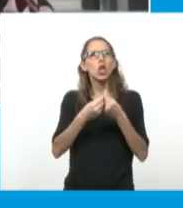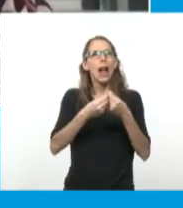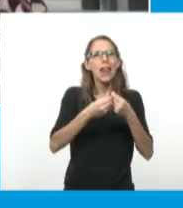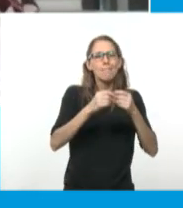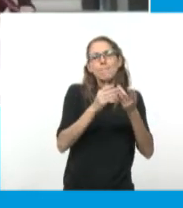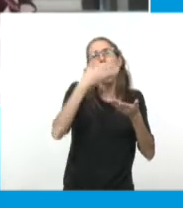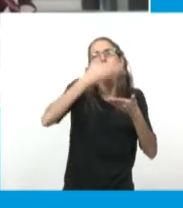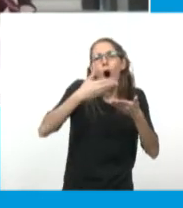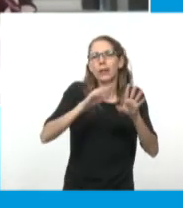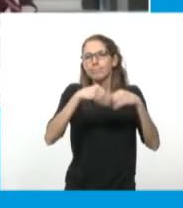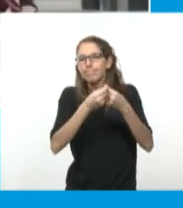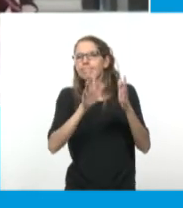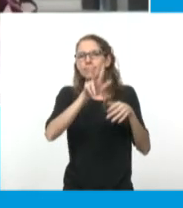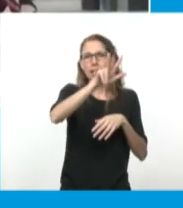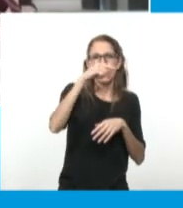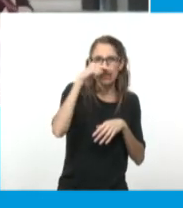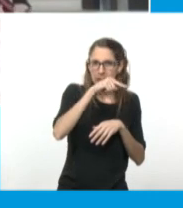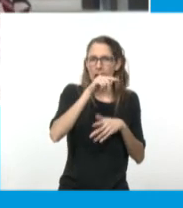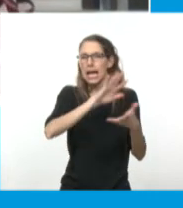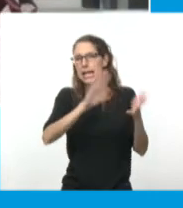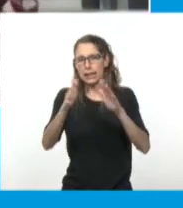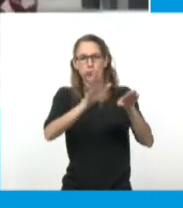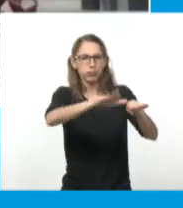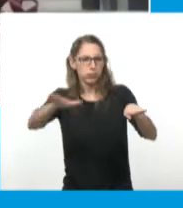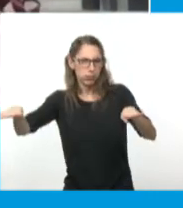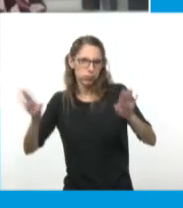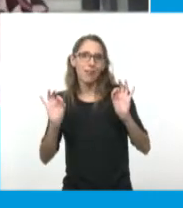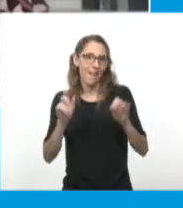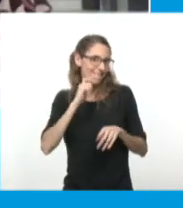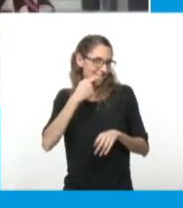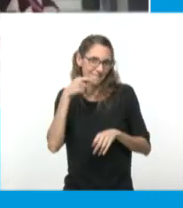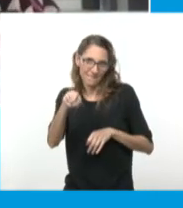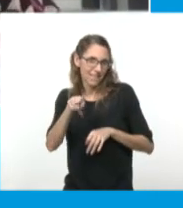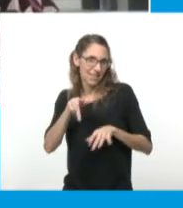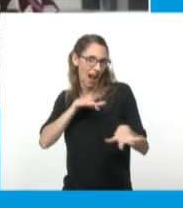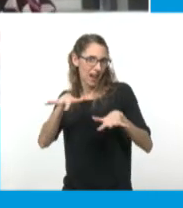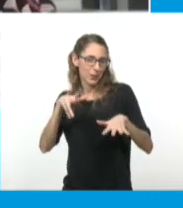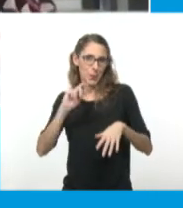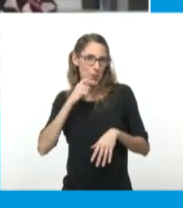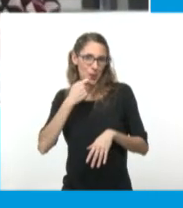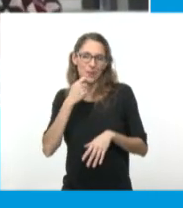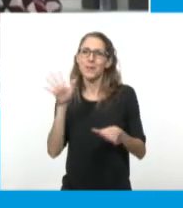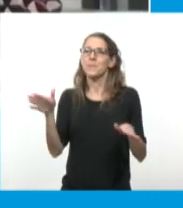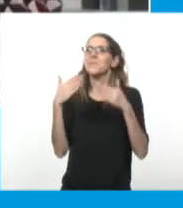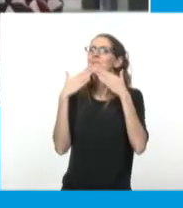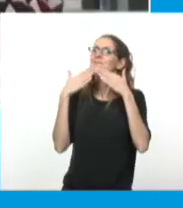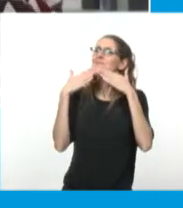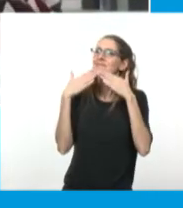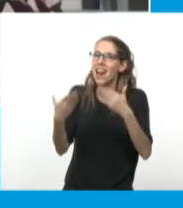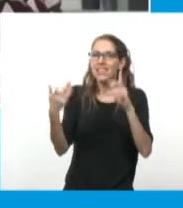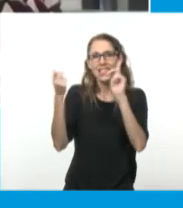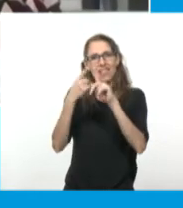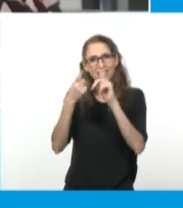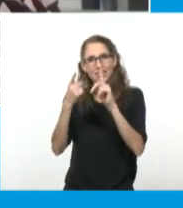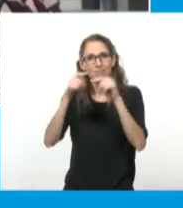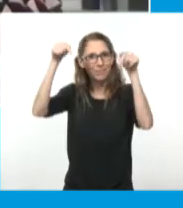bueno, nada, con eso la gente se armó. Entonces, fue re linda la acción. Gracias. Gracias por tu presencia hoy,